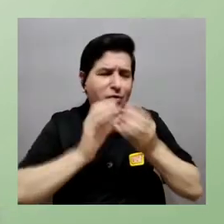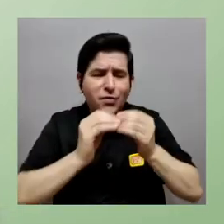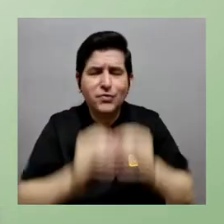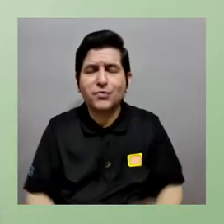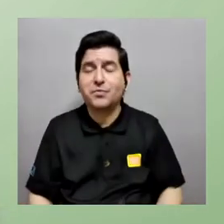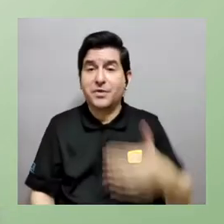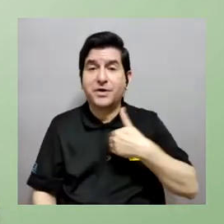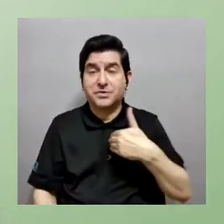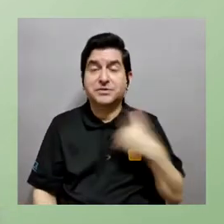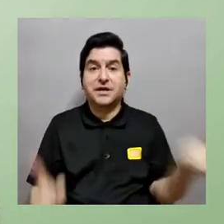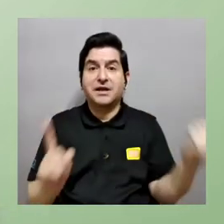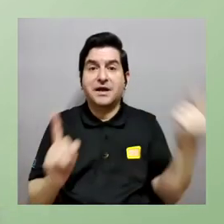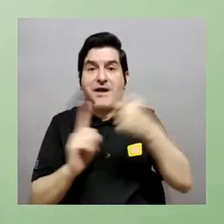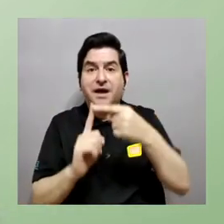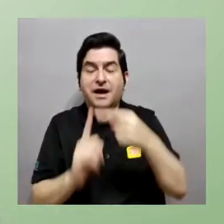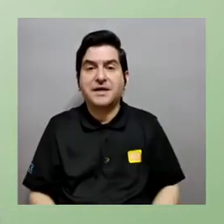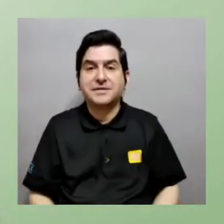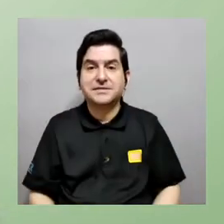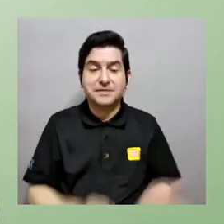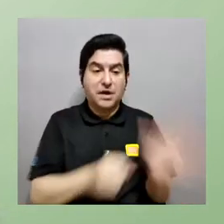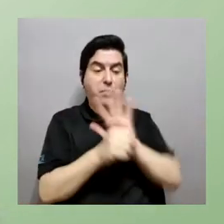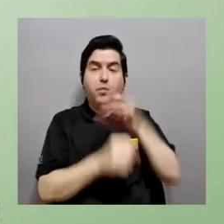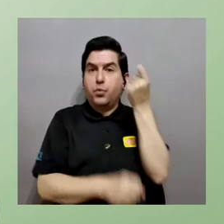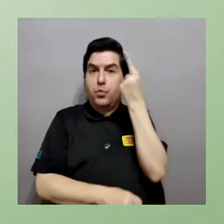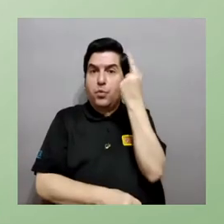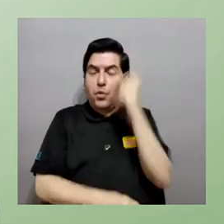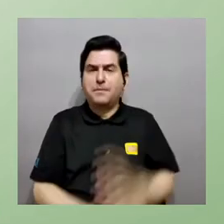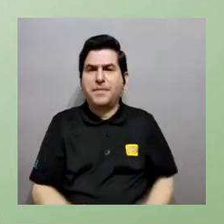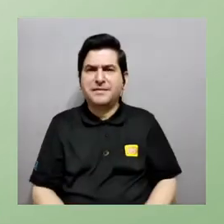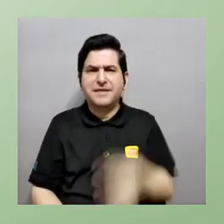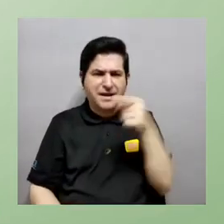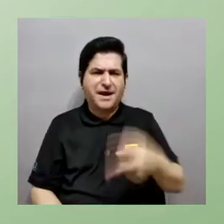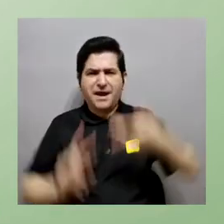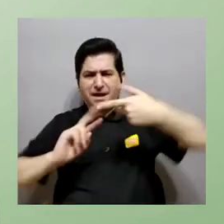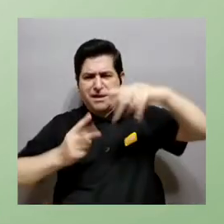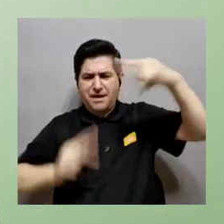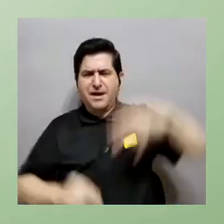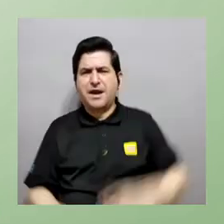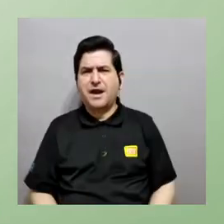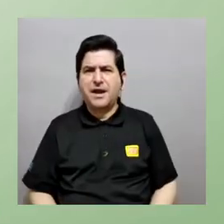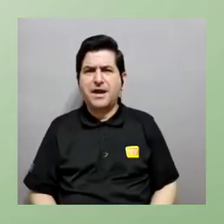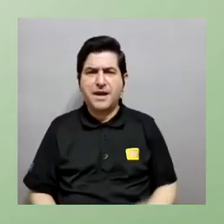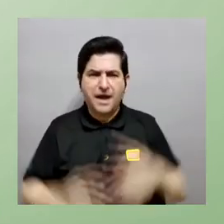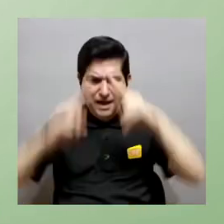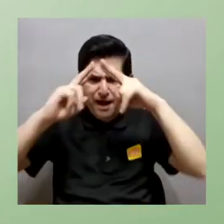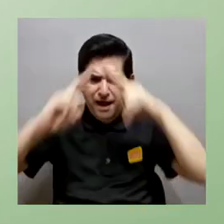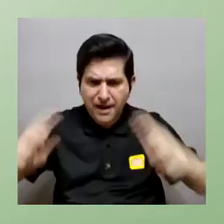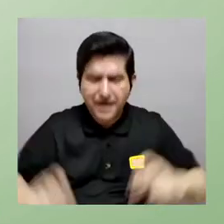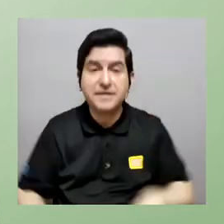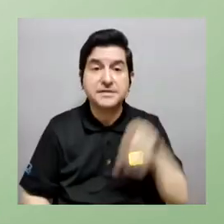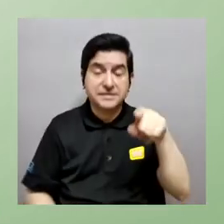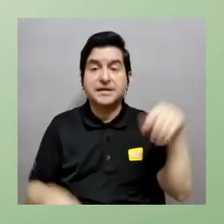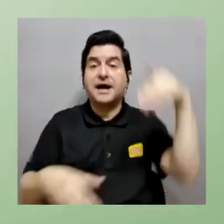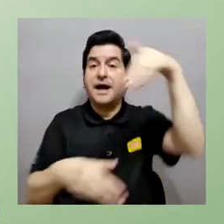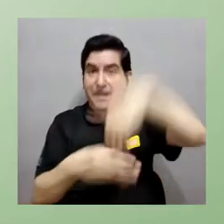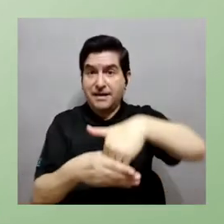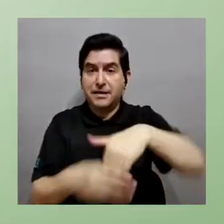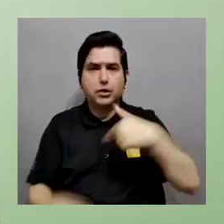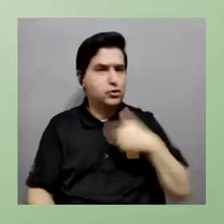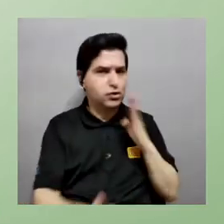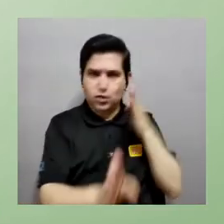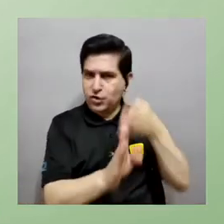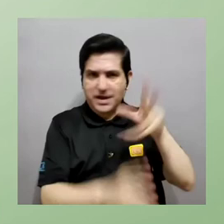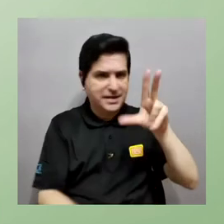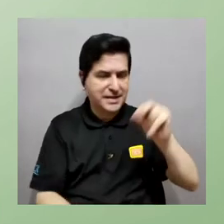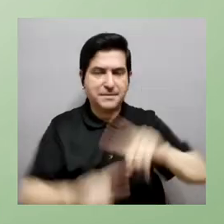en todo esto todos estos cálculos que hemos tenido hasta para el coronavirus para entender cómo es la secuenciación que tienen y hacer